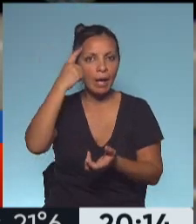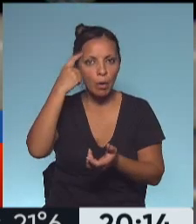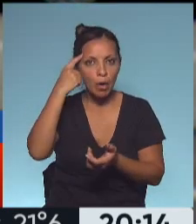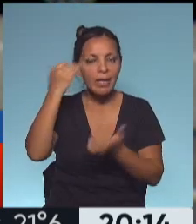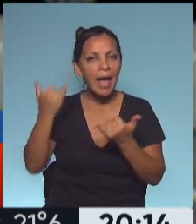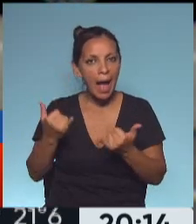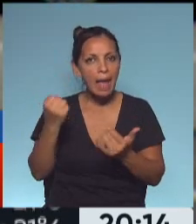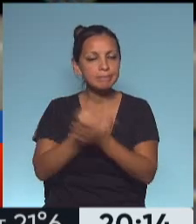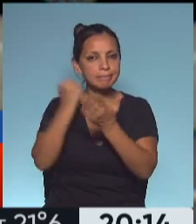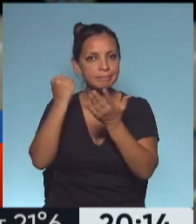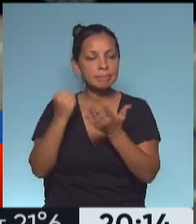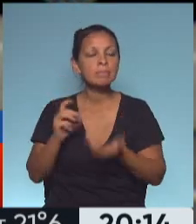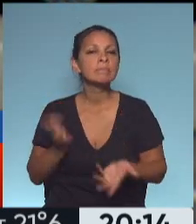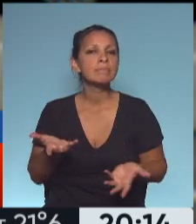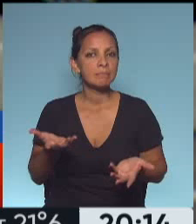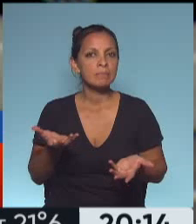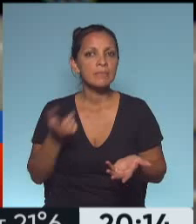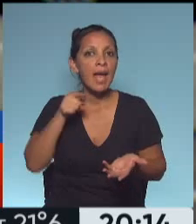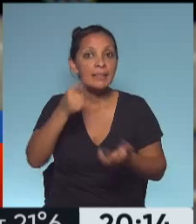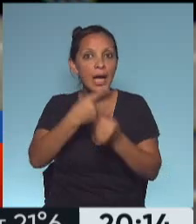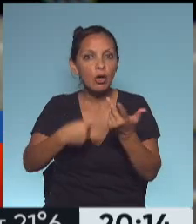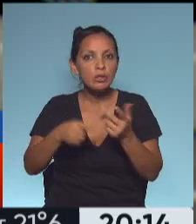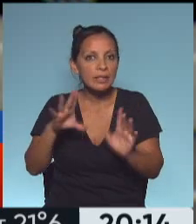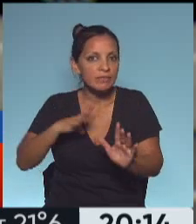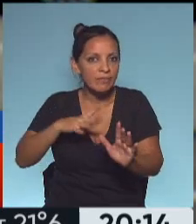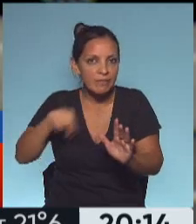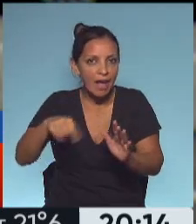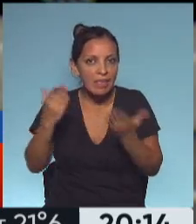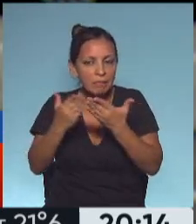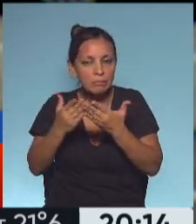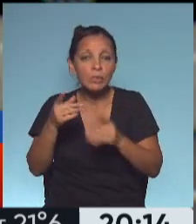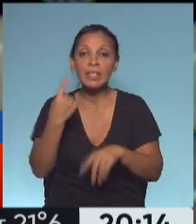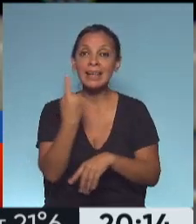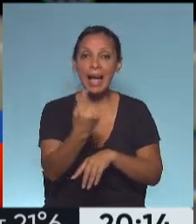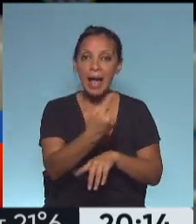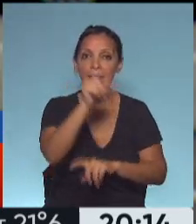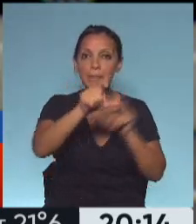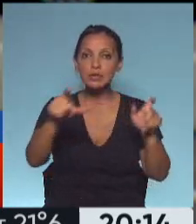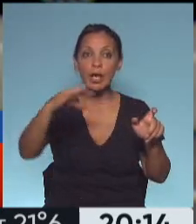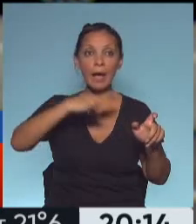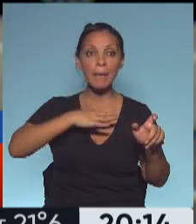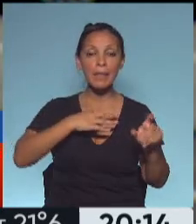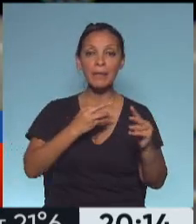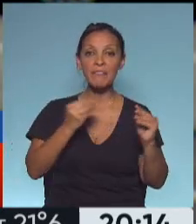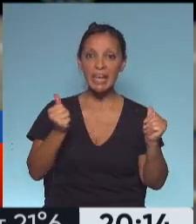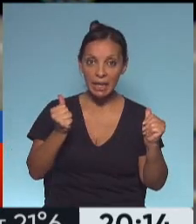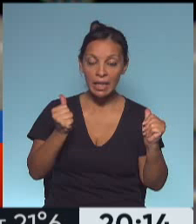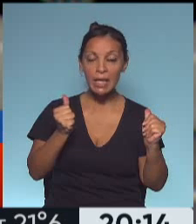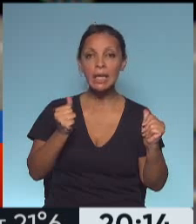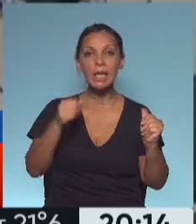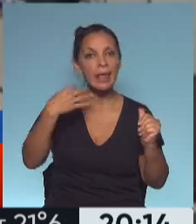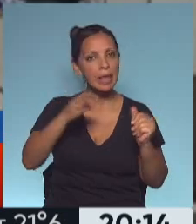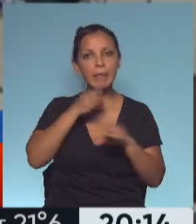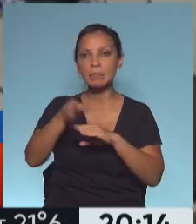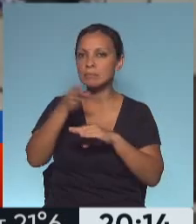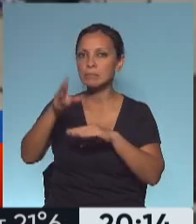de la esfera de la salud mental, y todo eso se está analizando. Por eso cada paciente que termina su episodio de COVID tiene que ver a